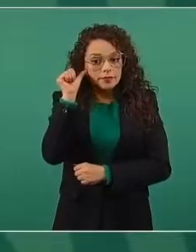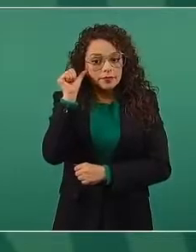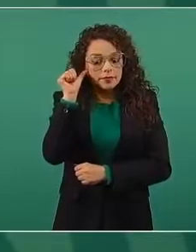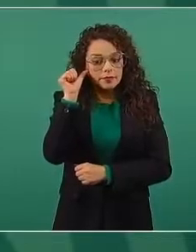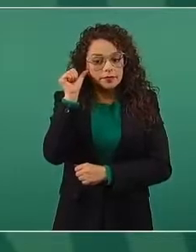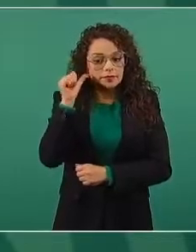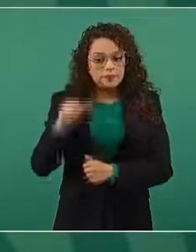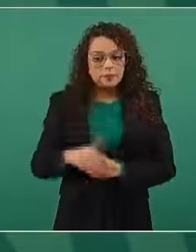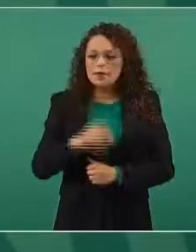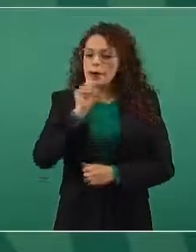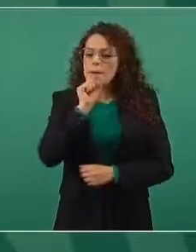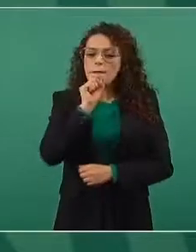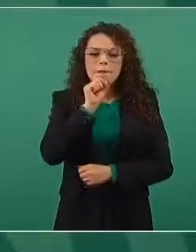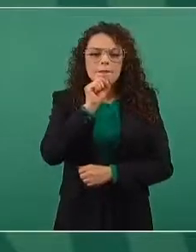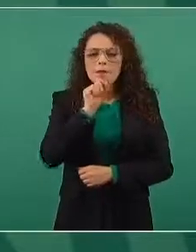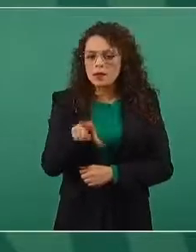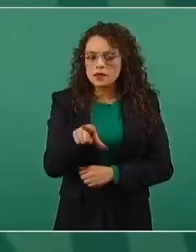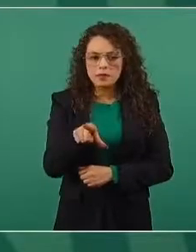Lo mismo,